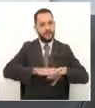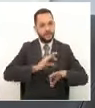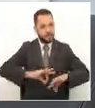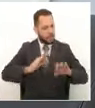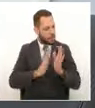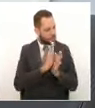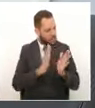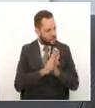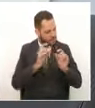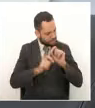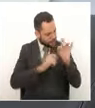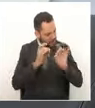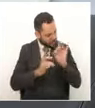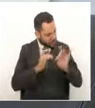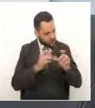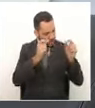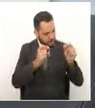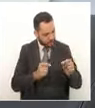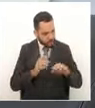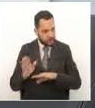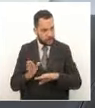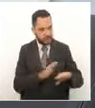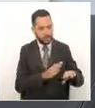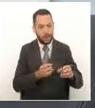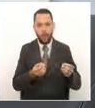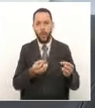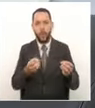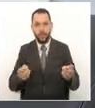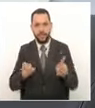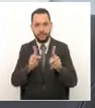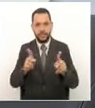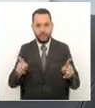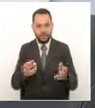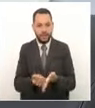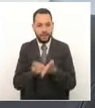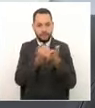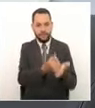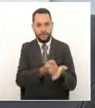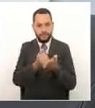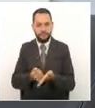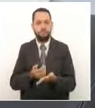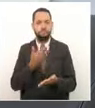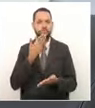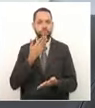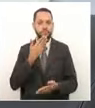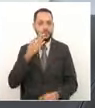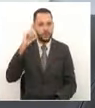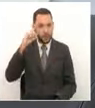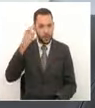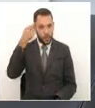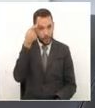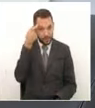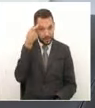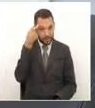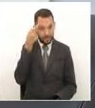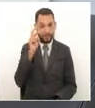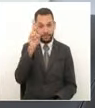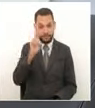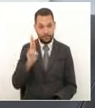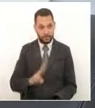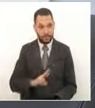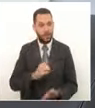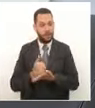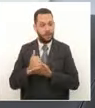Lo cierto es que en este momento, con esta cantidad de mercados, el señor gobernador podrá en los próximos meses seguir